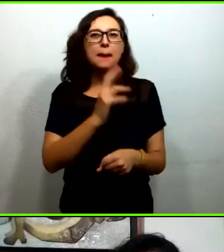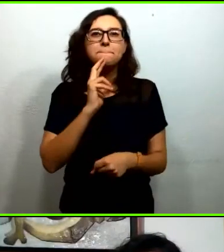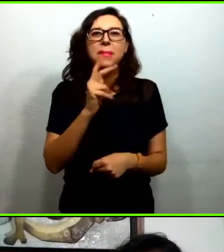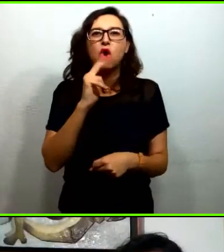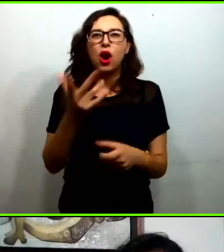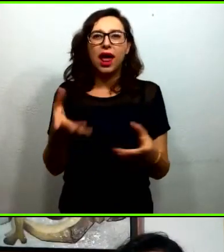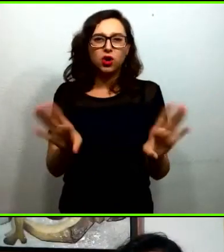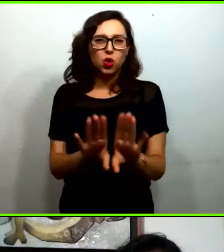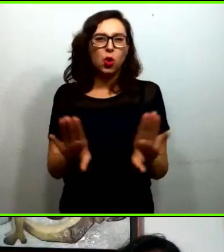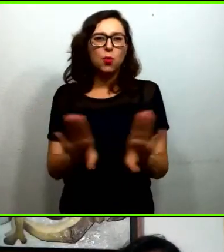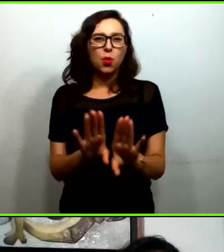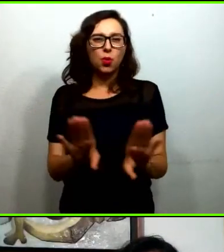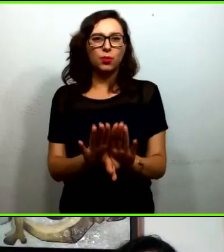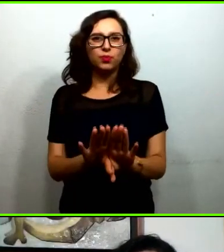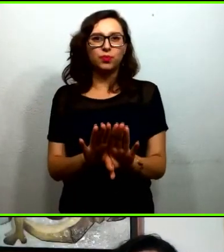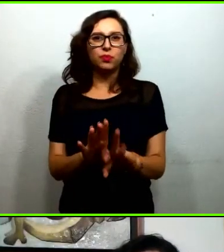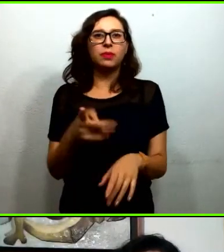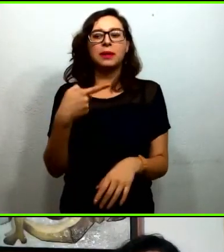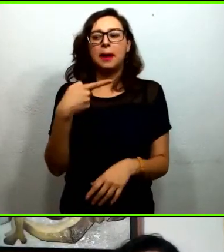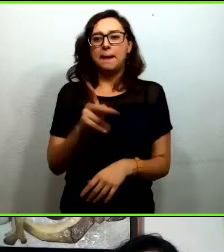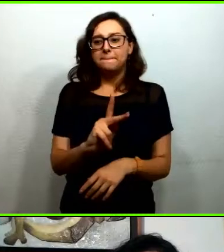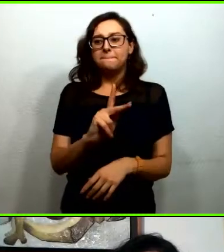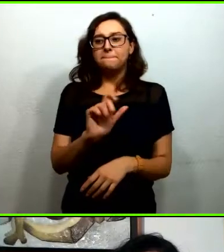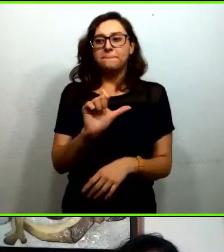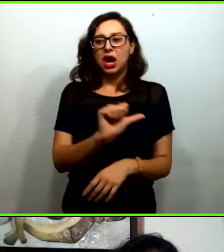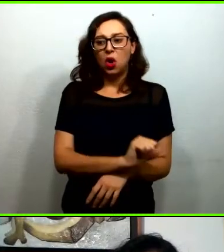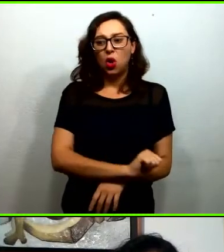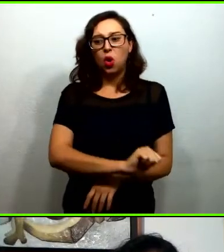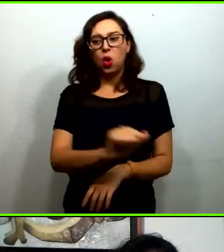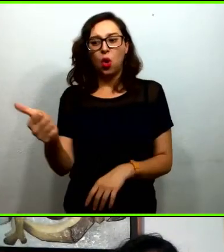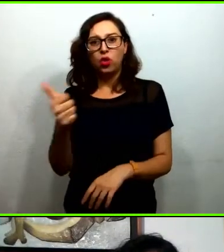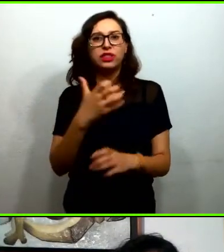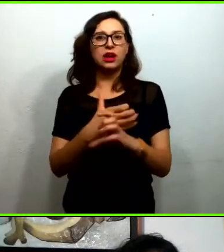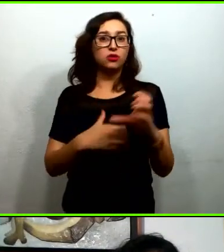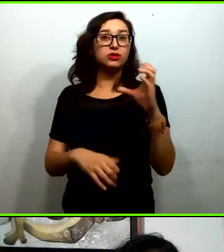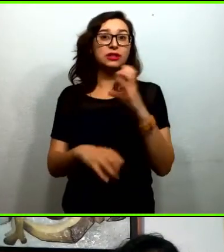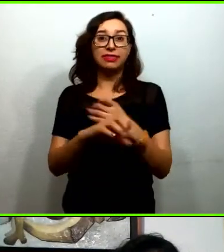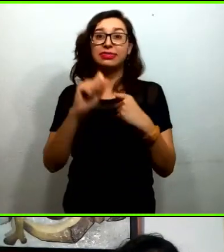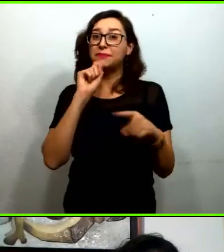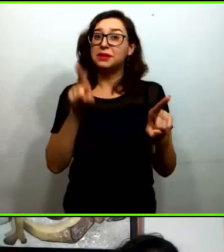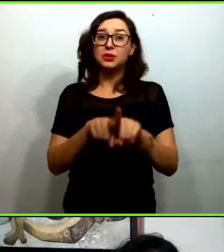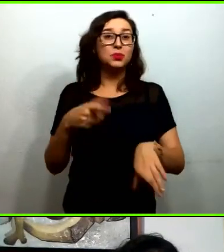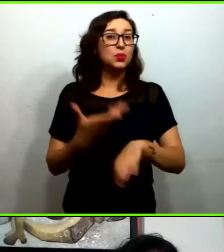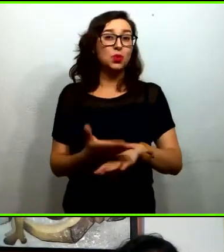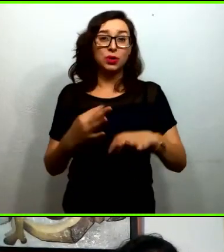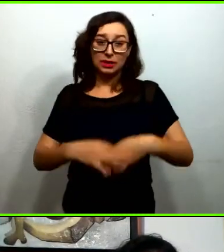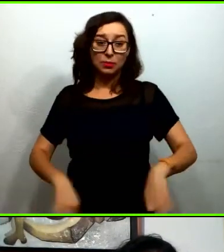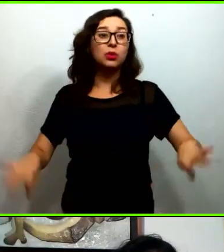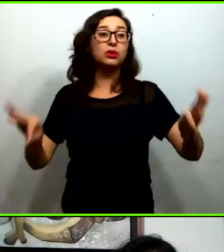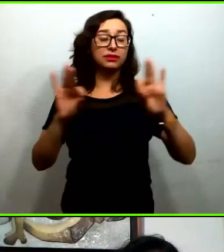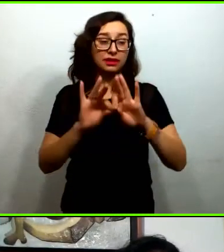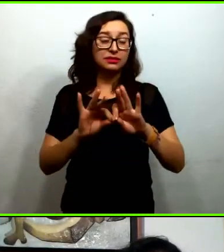pero otro aspecto que a se me hace muy importante para generar